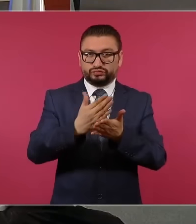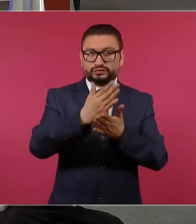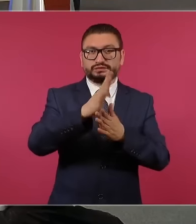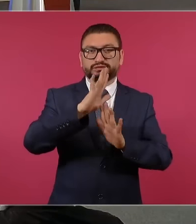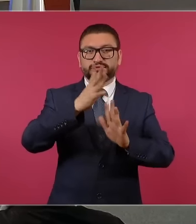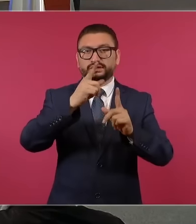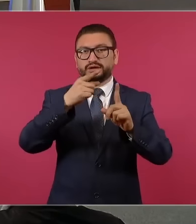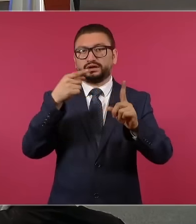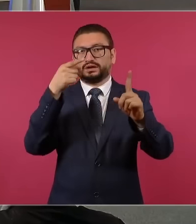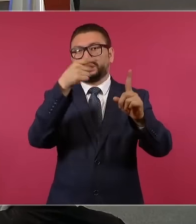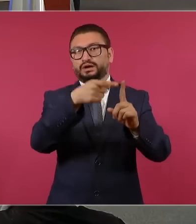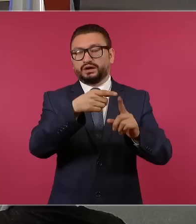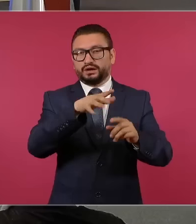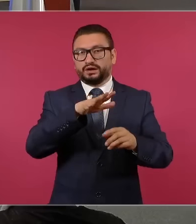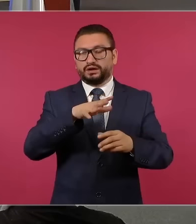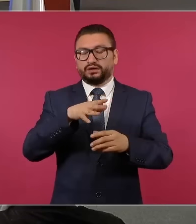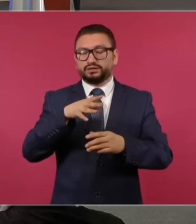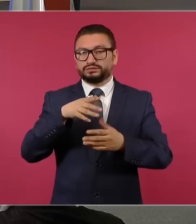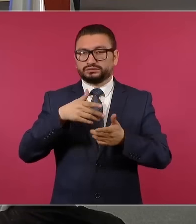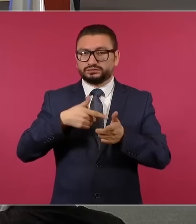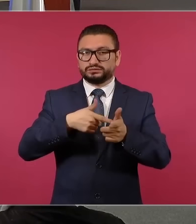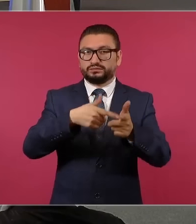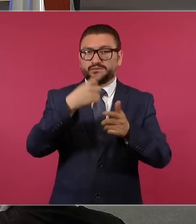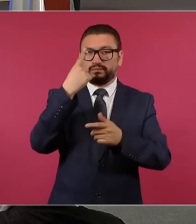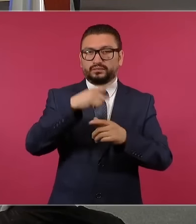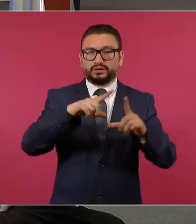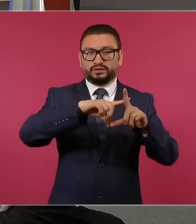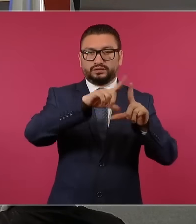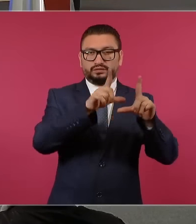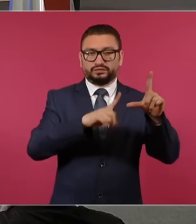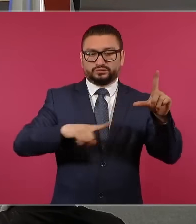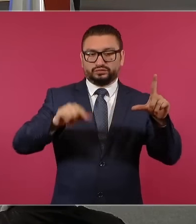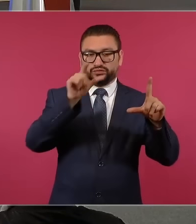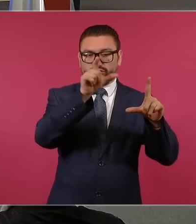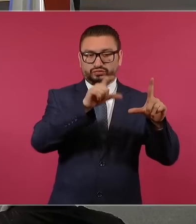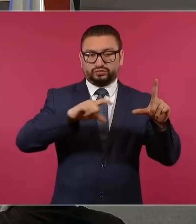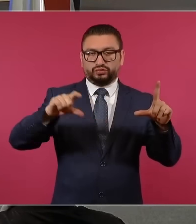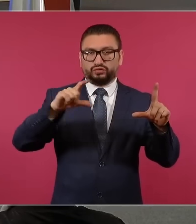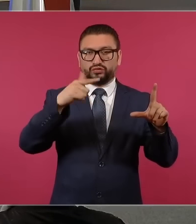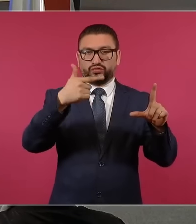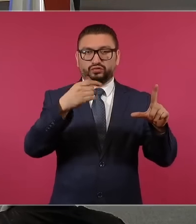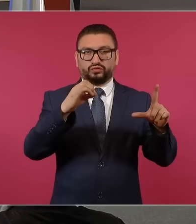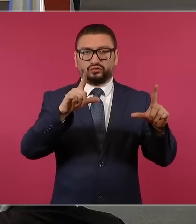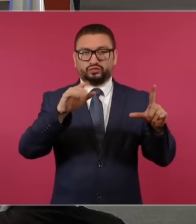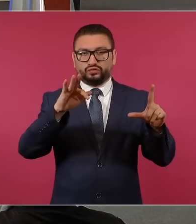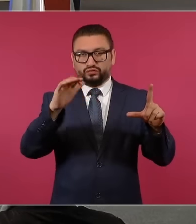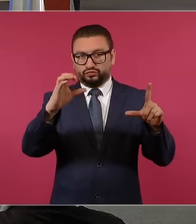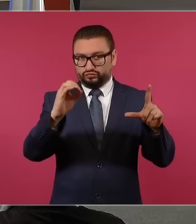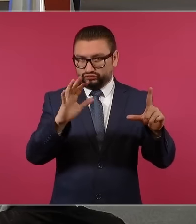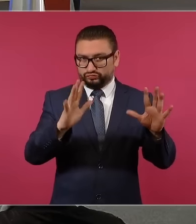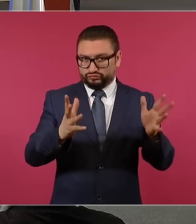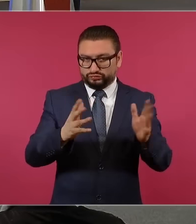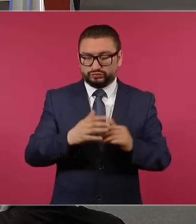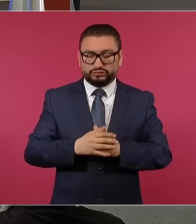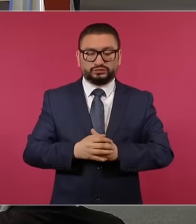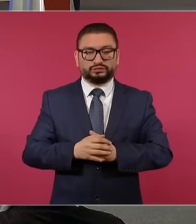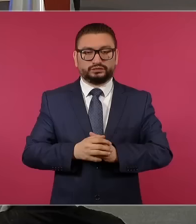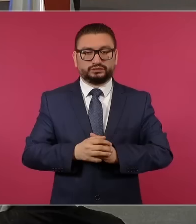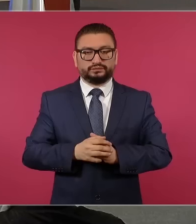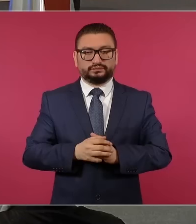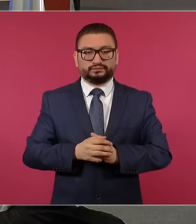hacia el Golfo, que